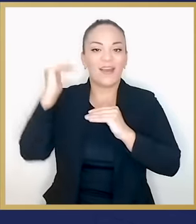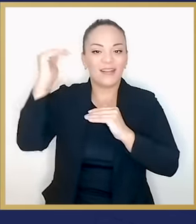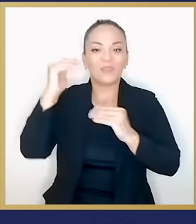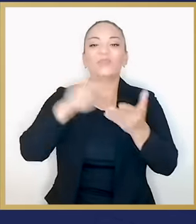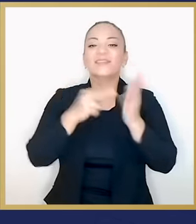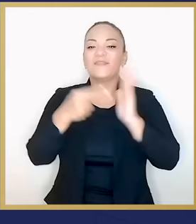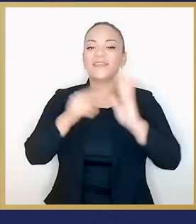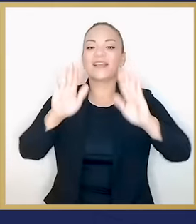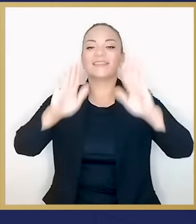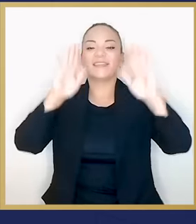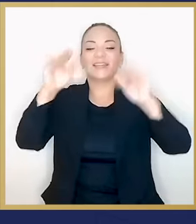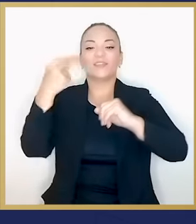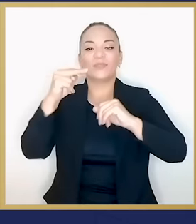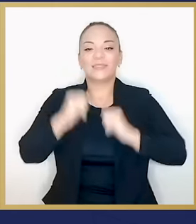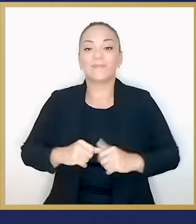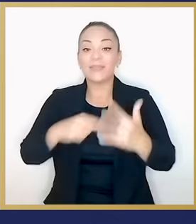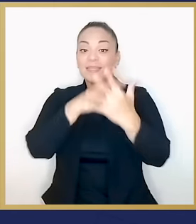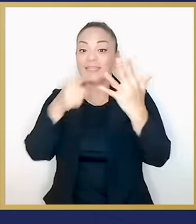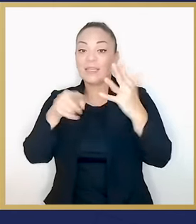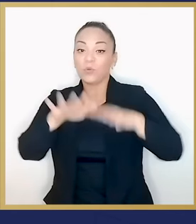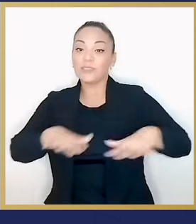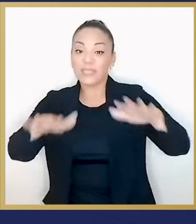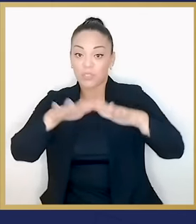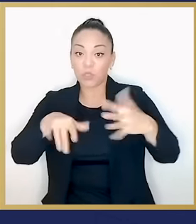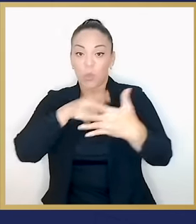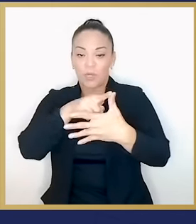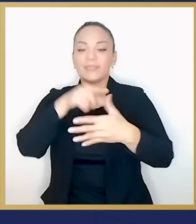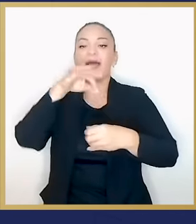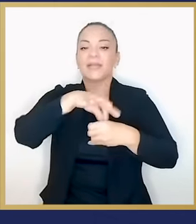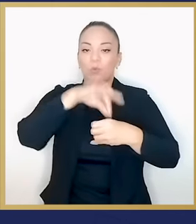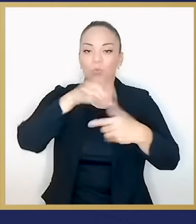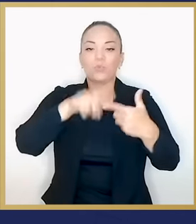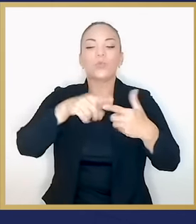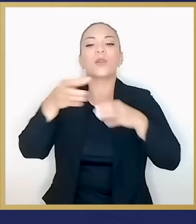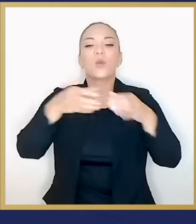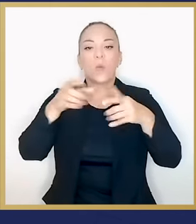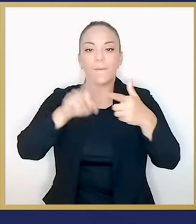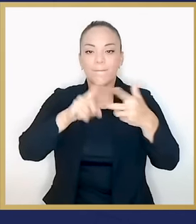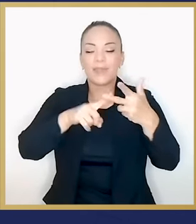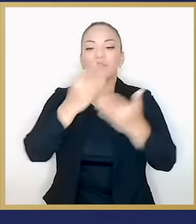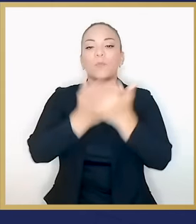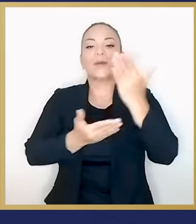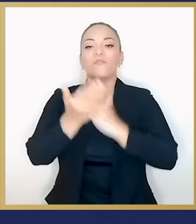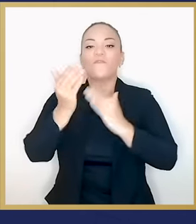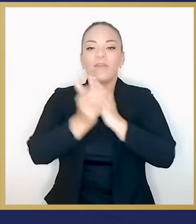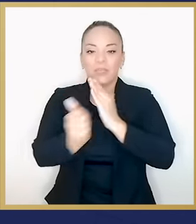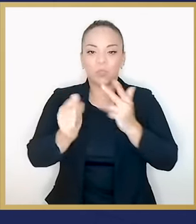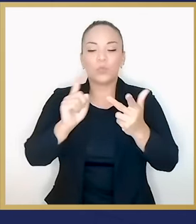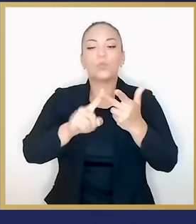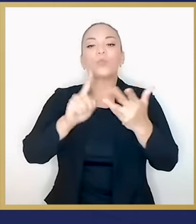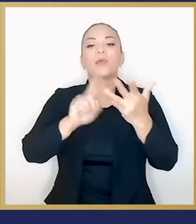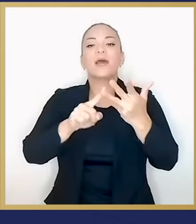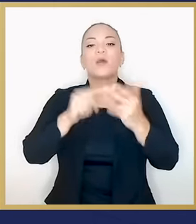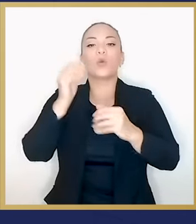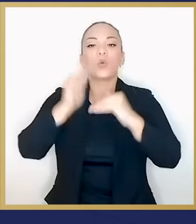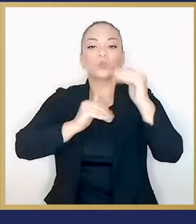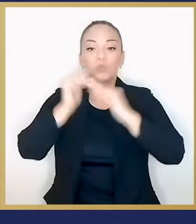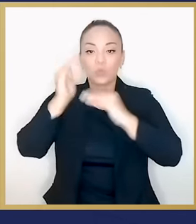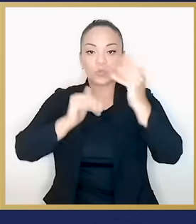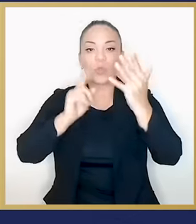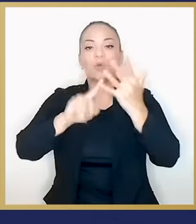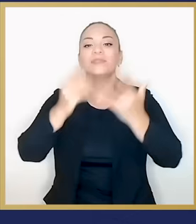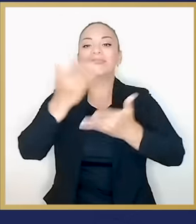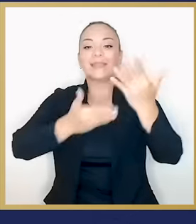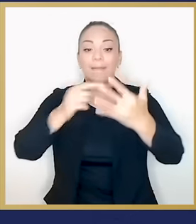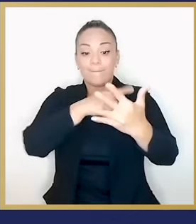una excelente noticia. Los cinco sectores que mide la encuesta, agricultura, comercio, manufactura, construcción y servicios,